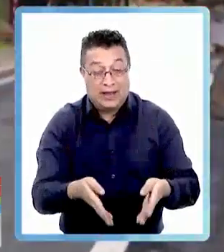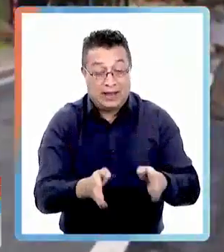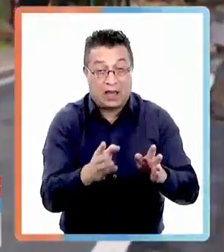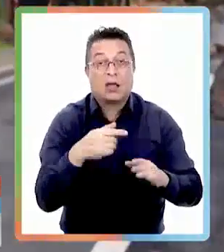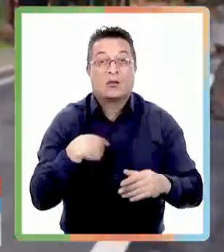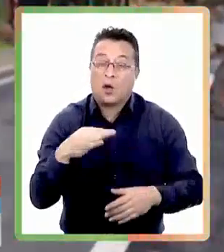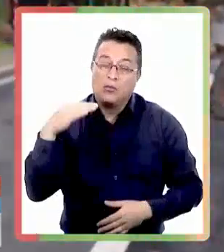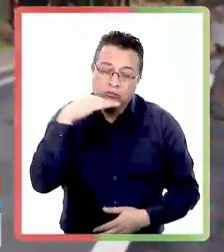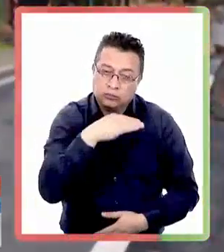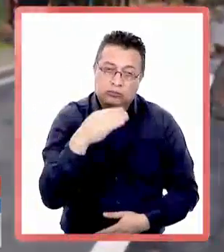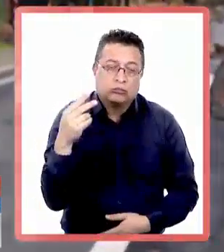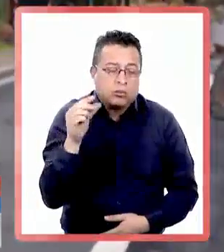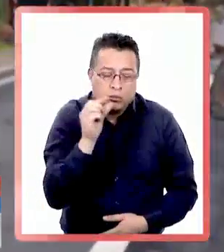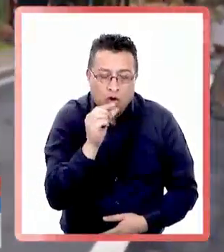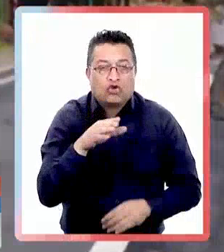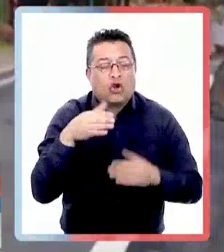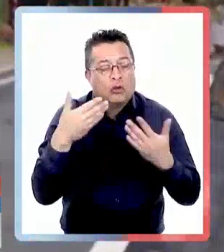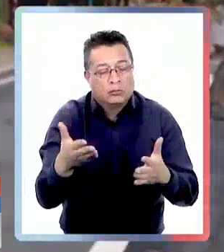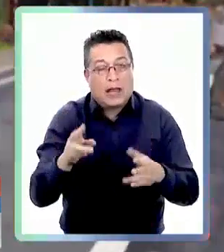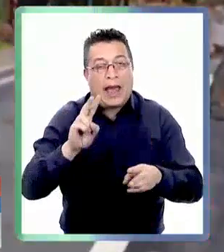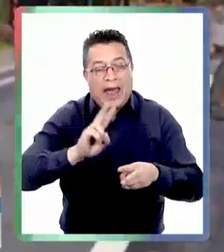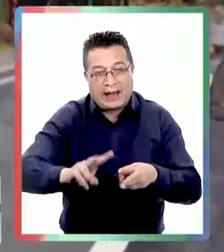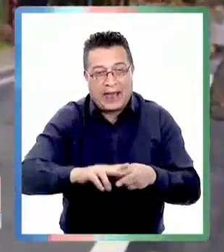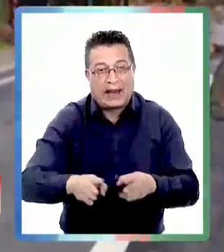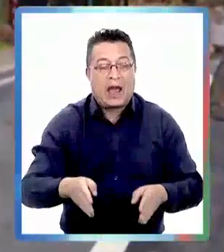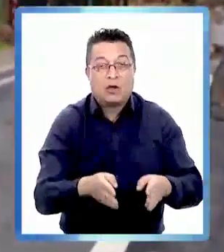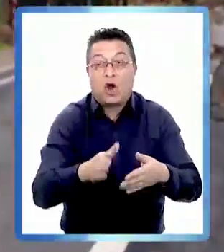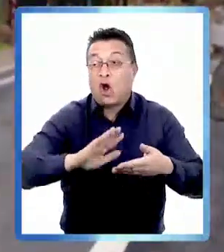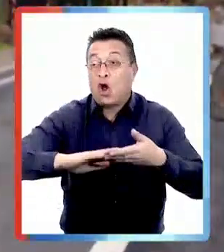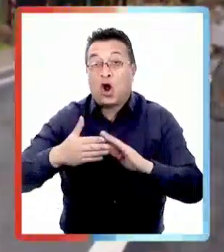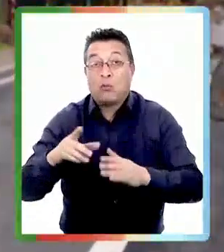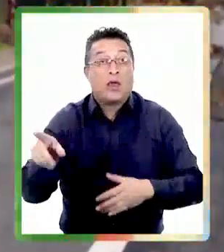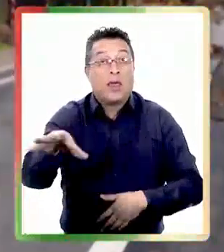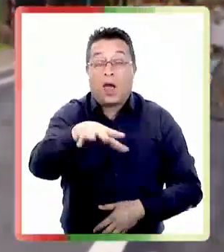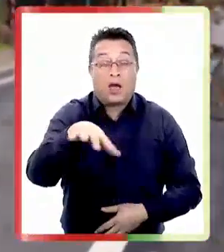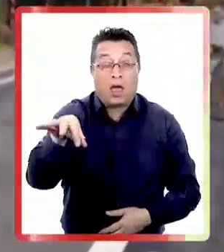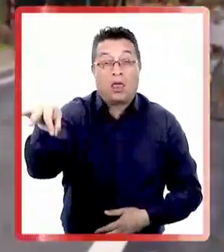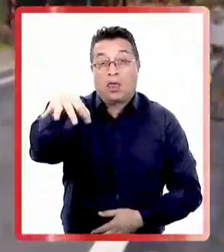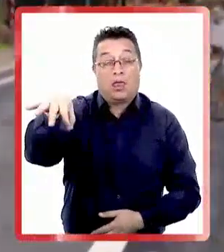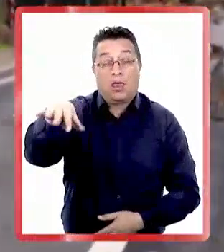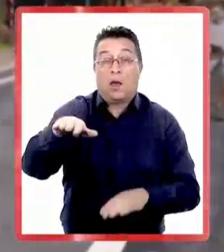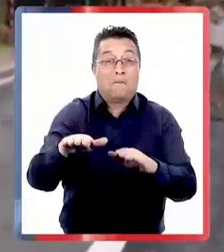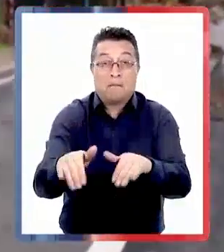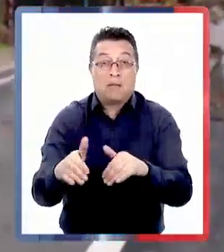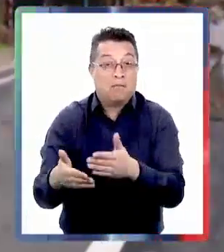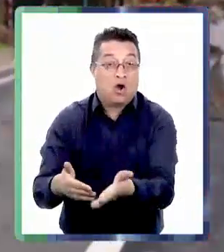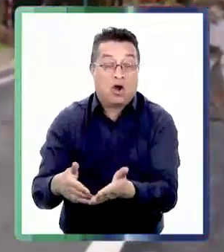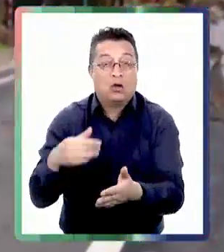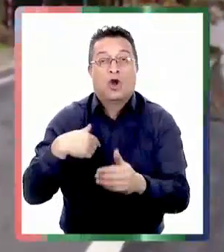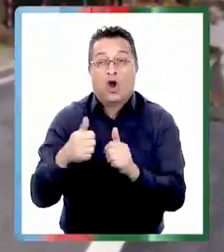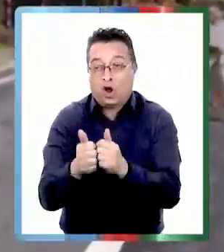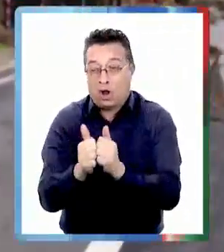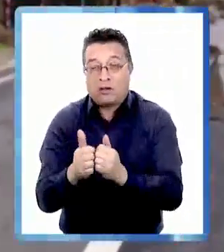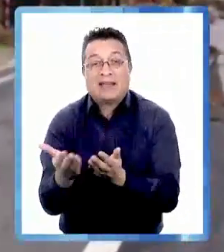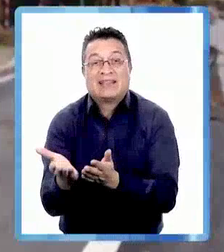puedan arreglar estos caminos porque si no la comunidad está aislada hemos conseguido con las compañías de servicios básicos tanto Covertida Eléctrica y Agua Nuevo